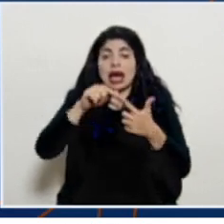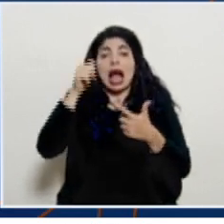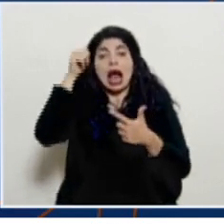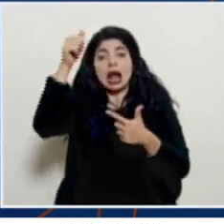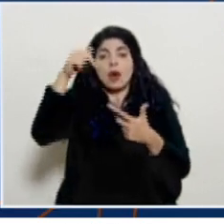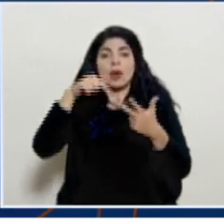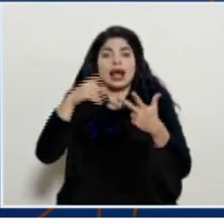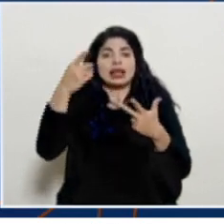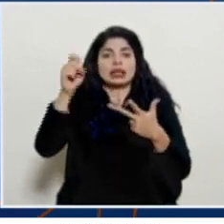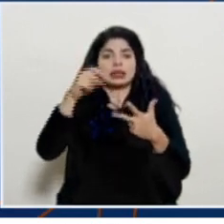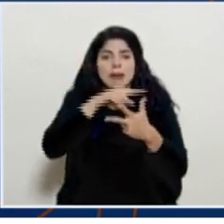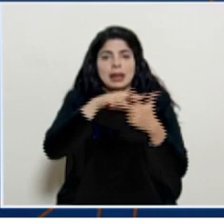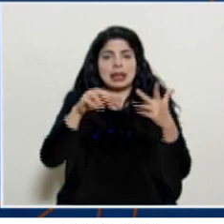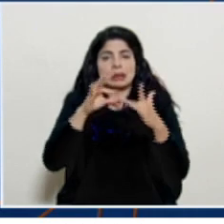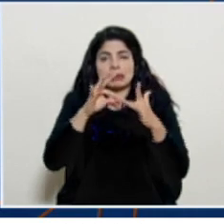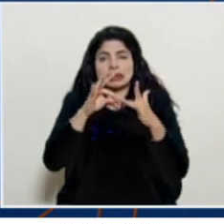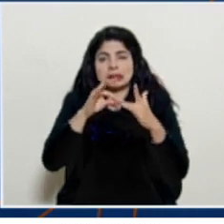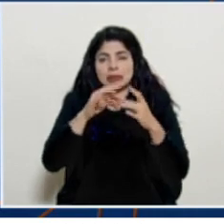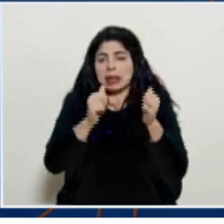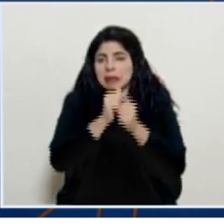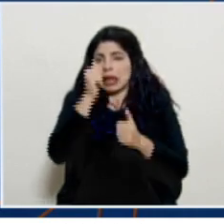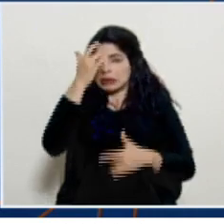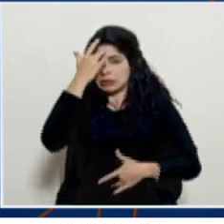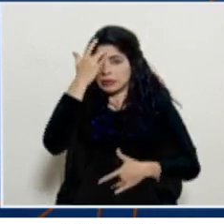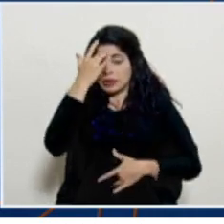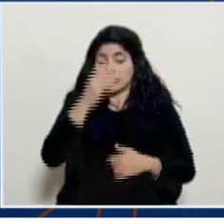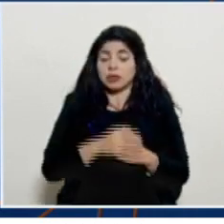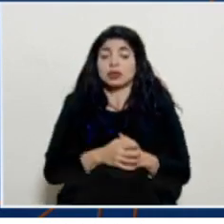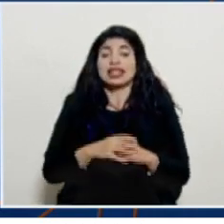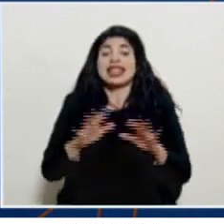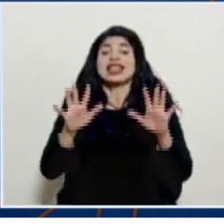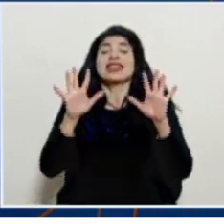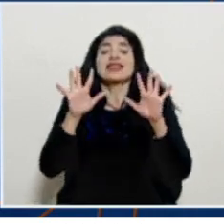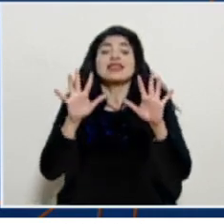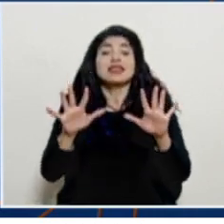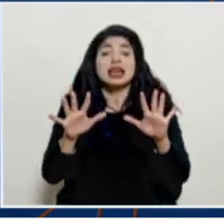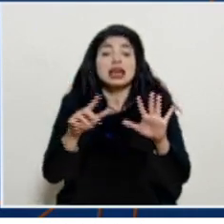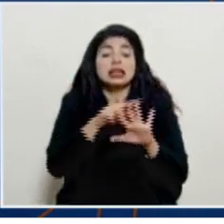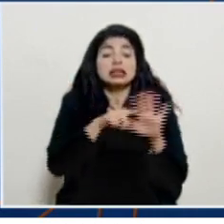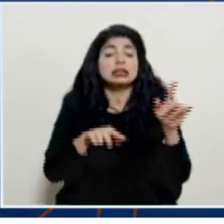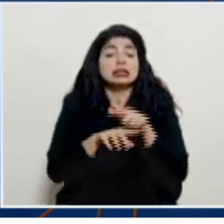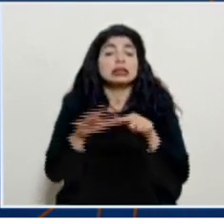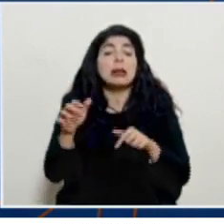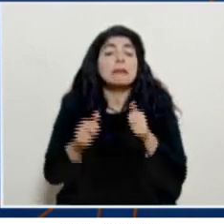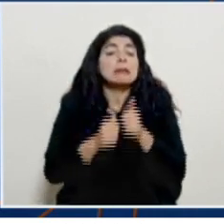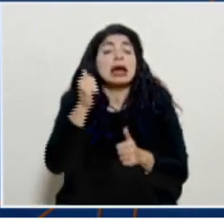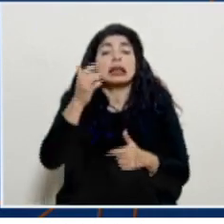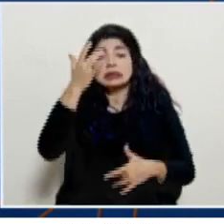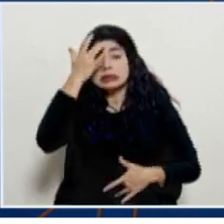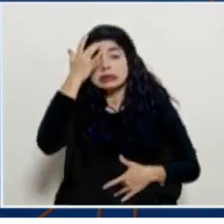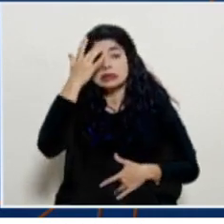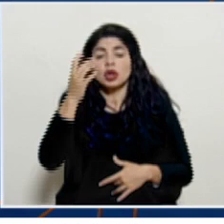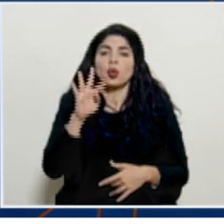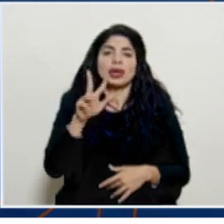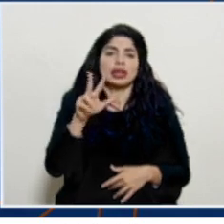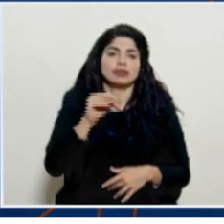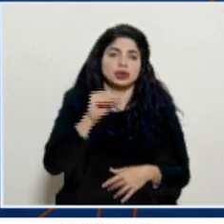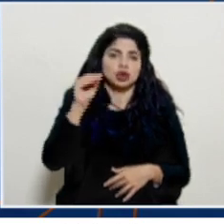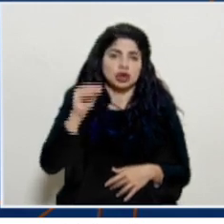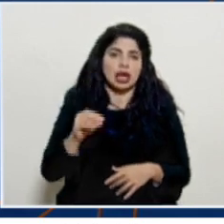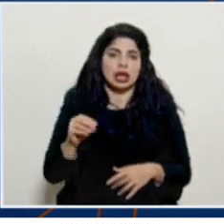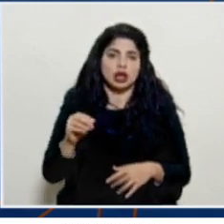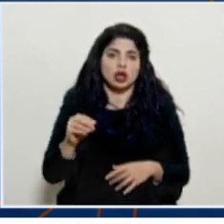y Desamparados y si pensamos en los 10 cantones que más casos presentan llegamos a un 43%